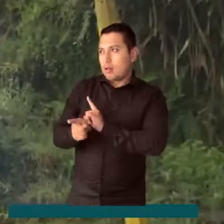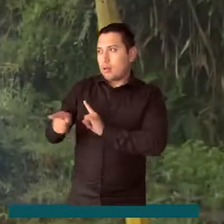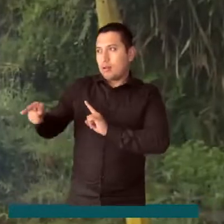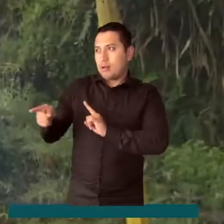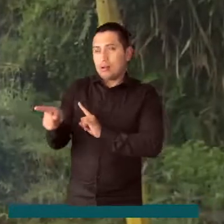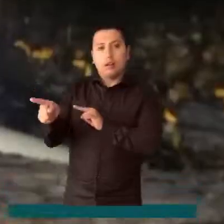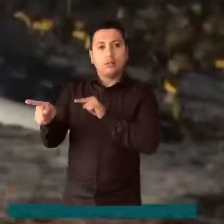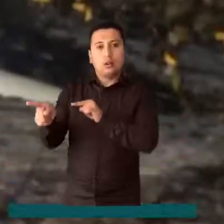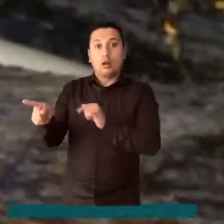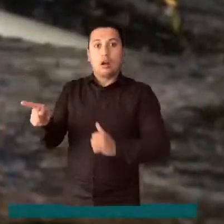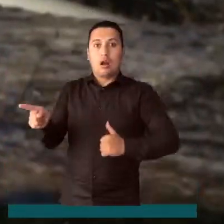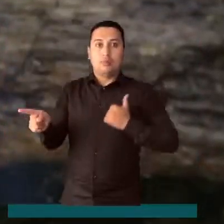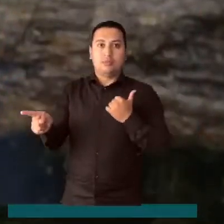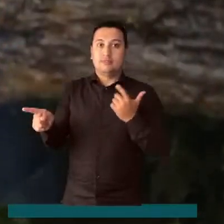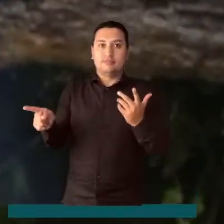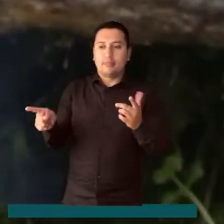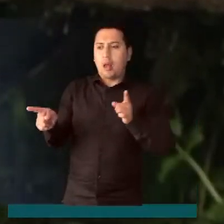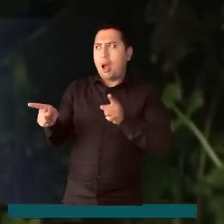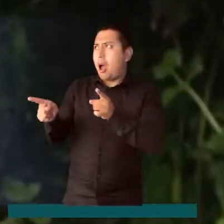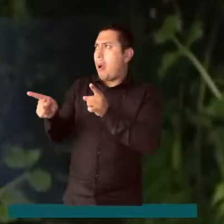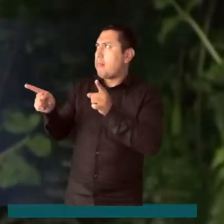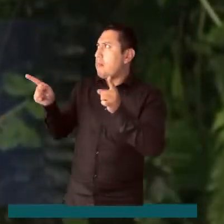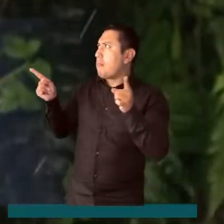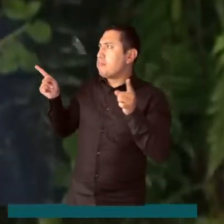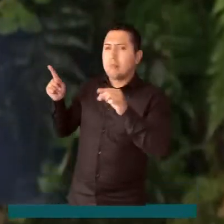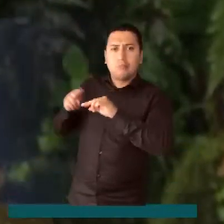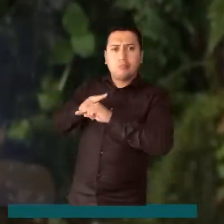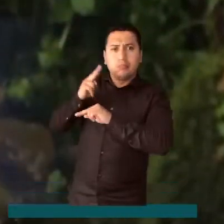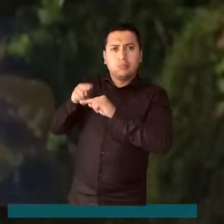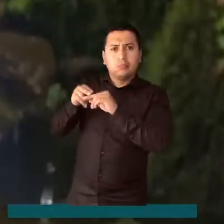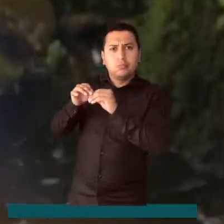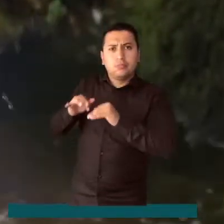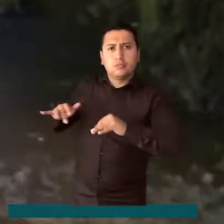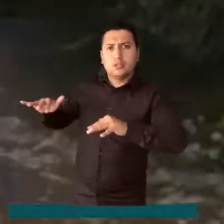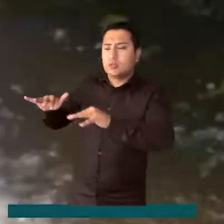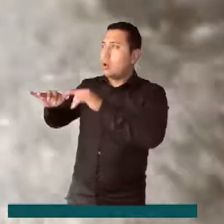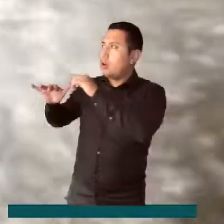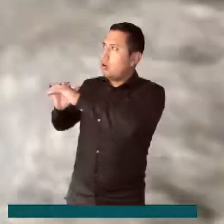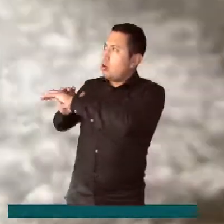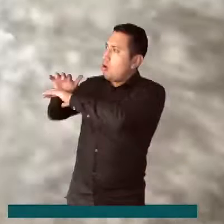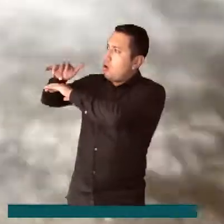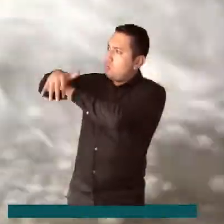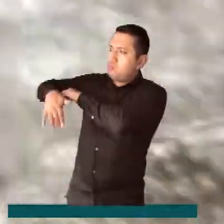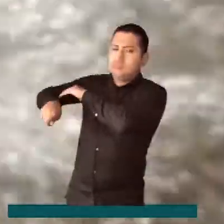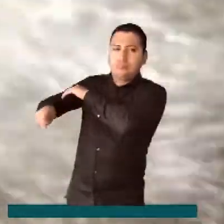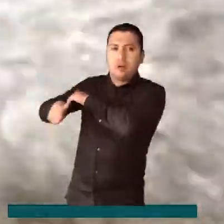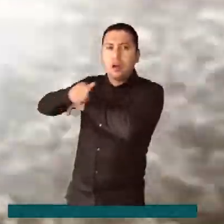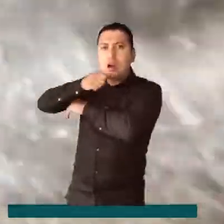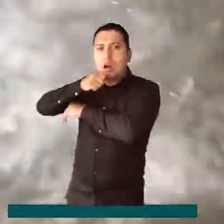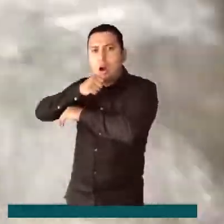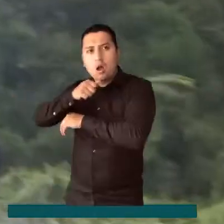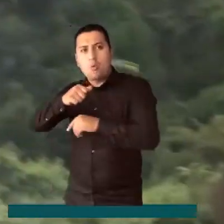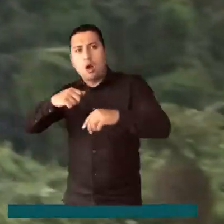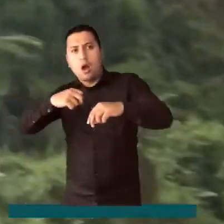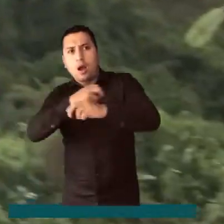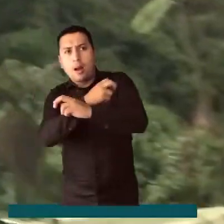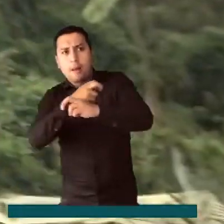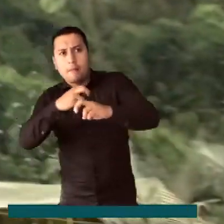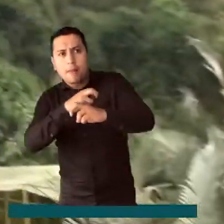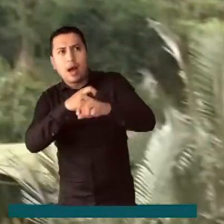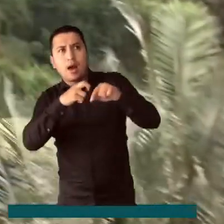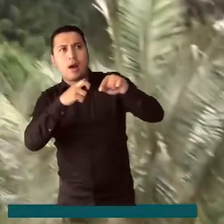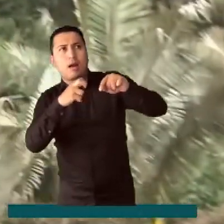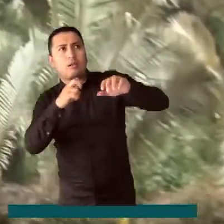que está conformada por sitios emblemáticos como el Nacedero del Divino Niño, algunos parques ecológicos para hacer